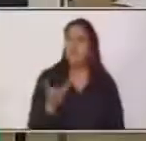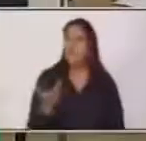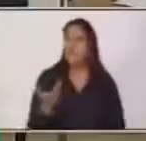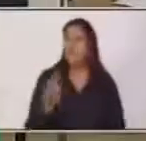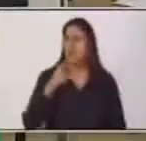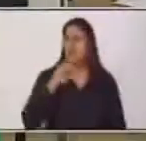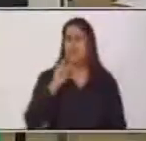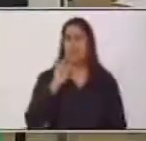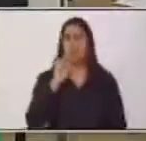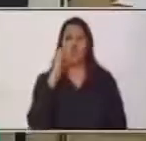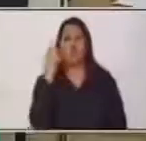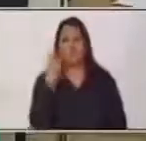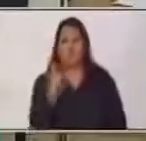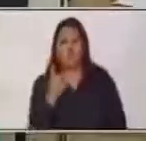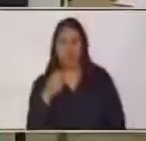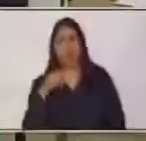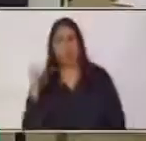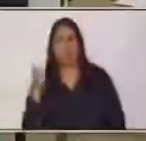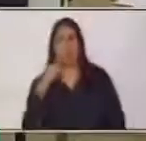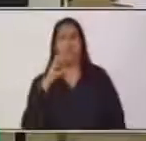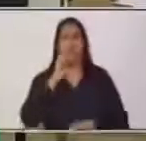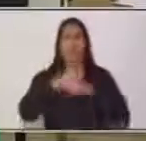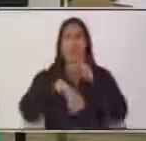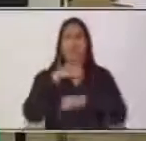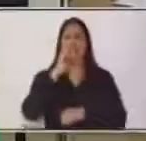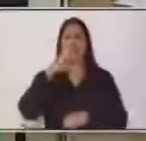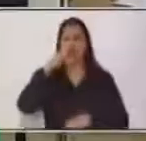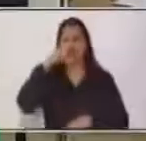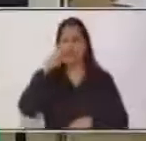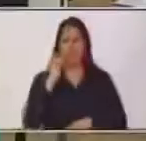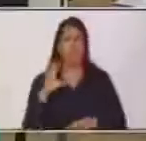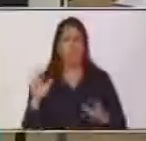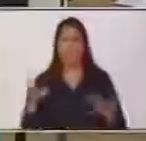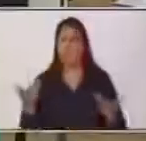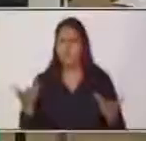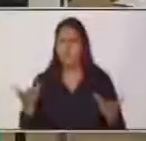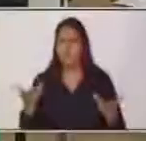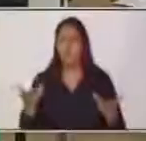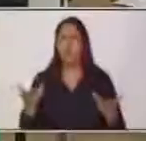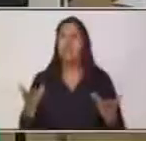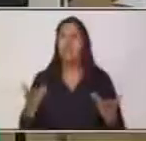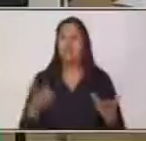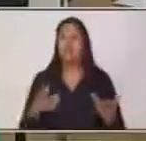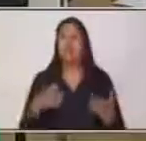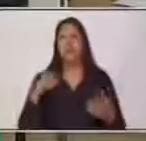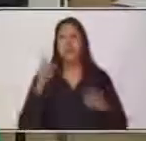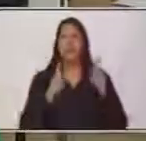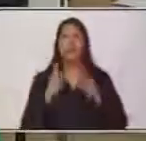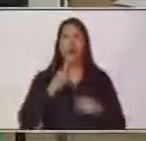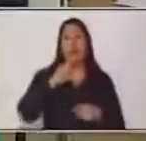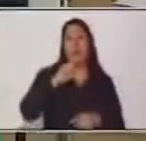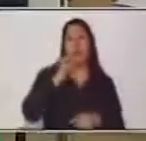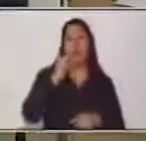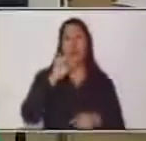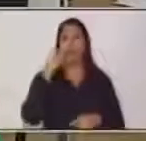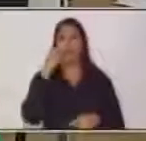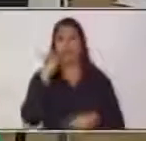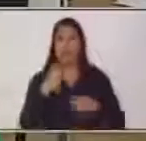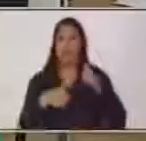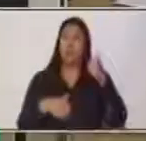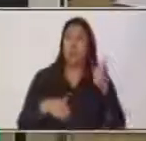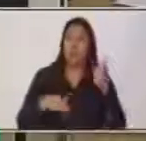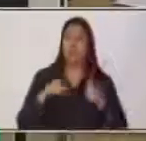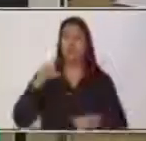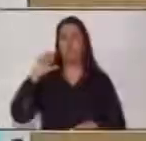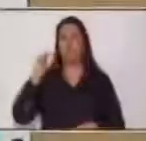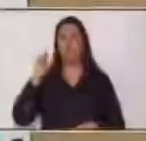Porque, de alguna manera, en mi texto expositivo, la causa y el efecto va a existir. Causa A y la causa B. Ahorita lo vamos a